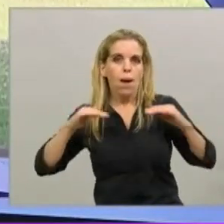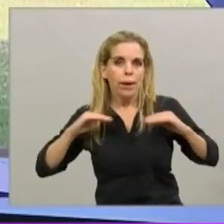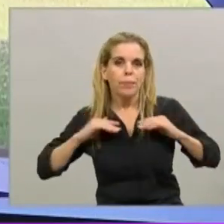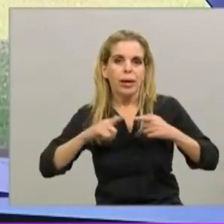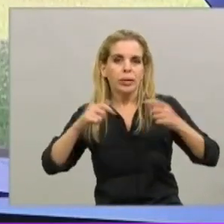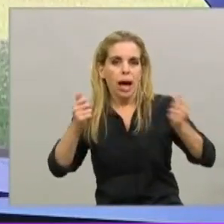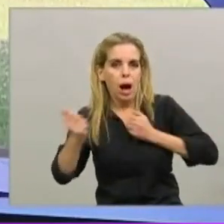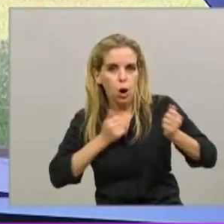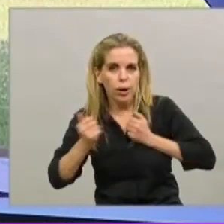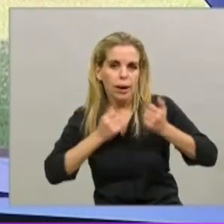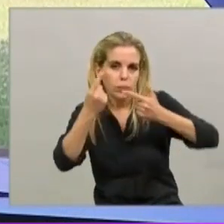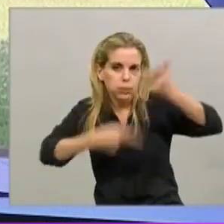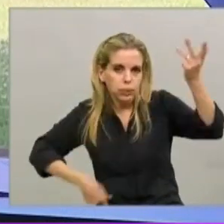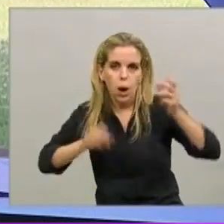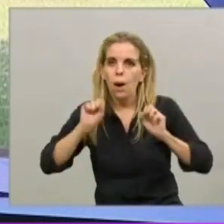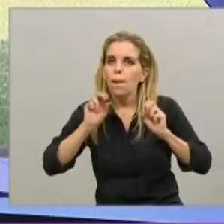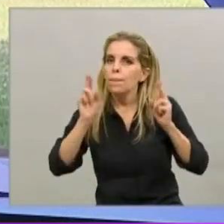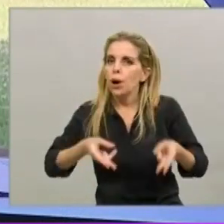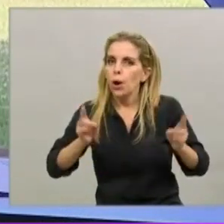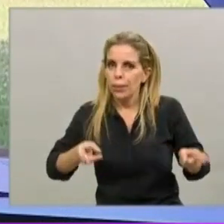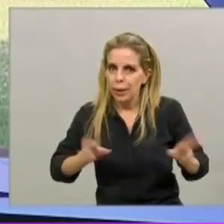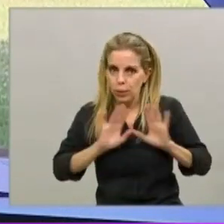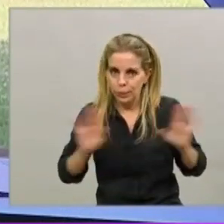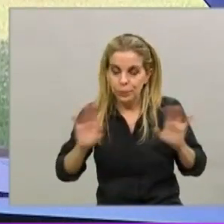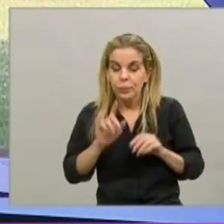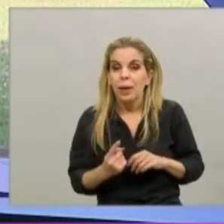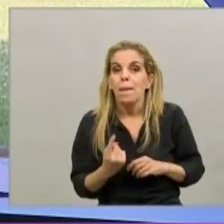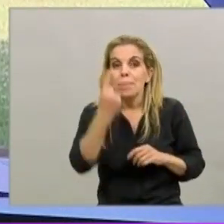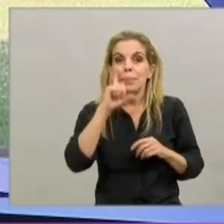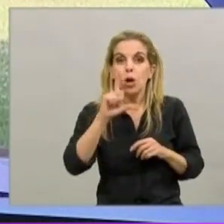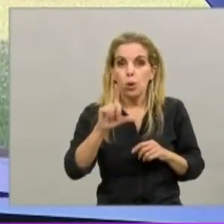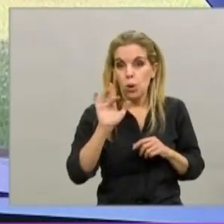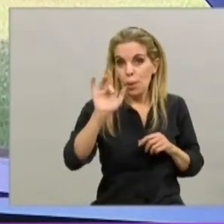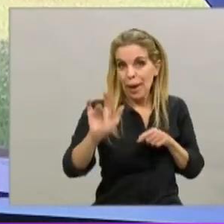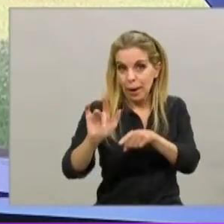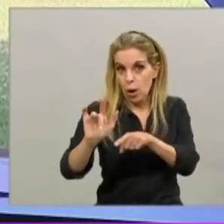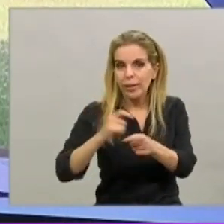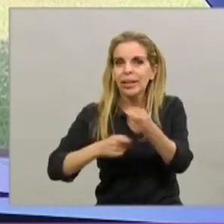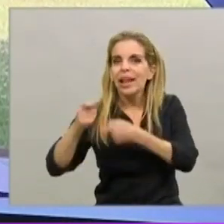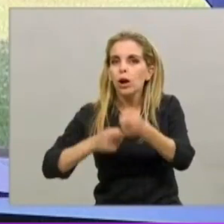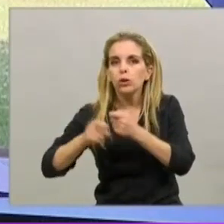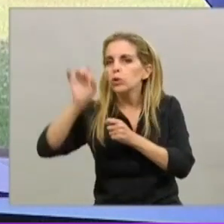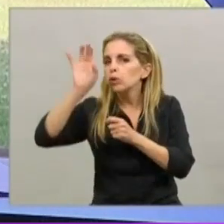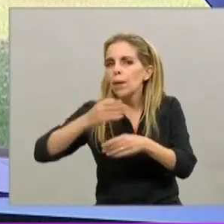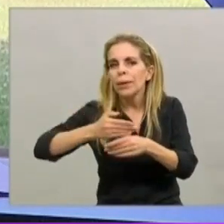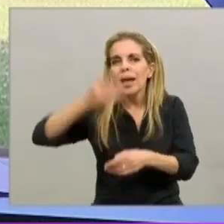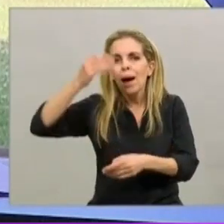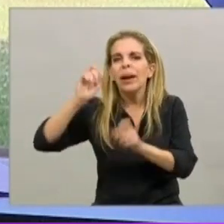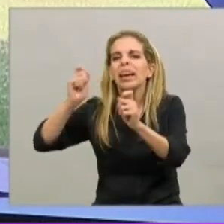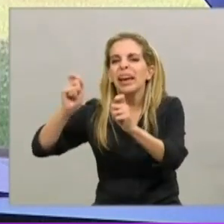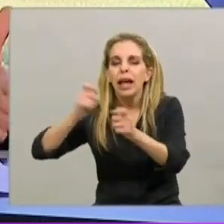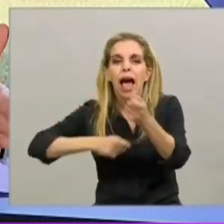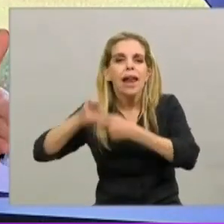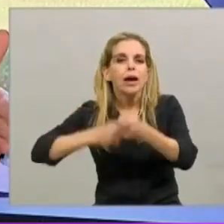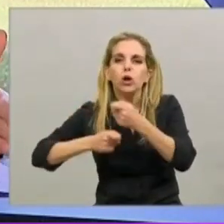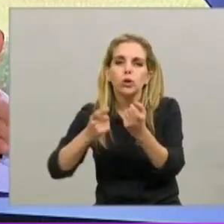partir de las 0 horas, del miércoles primero, solo van a funcionar aquellos comercios esenciales, que son los que estaban permitidos